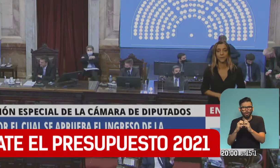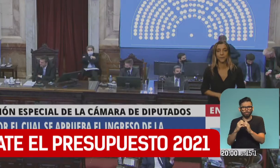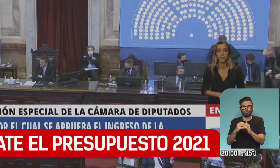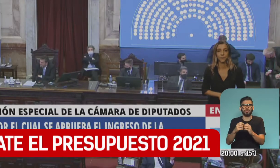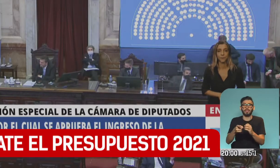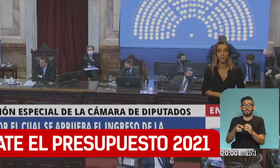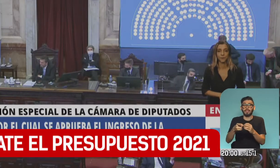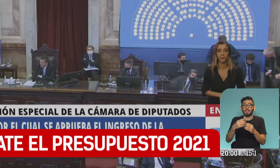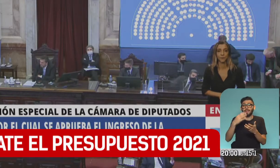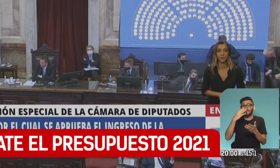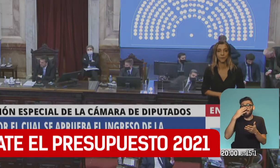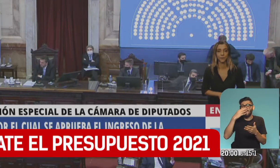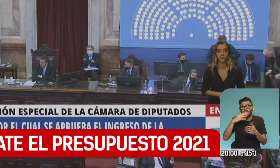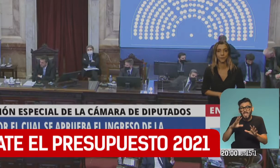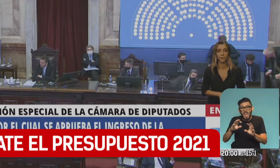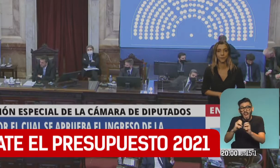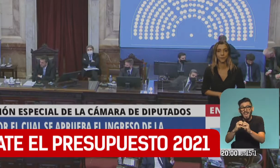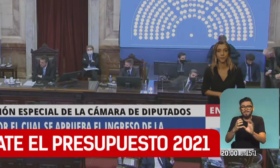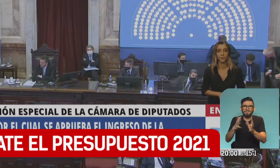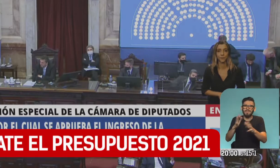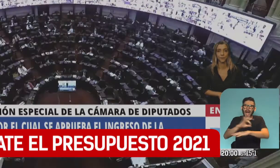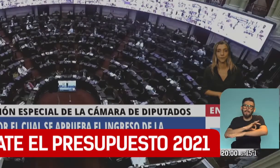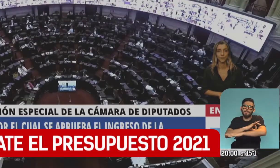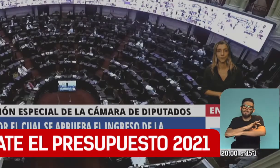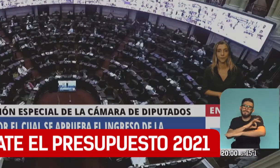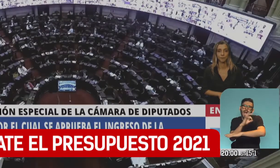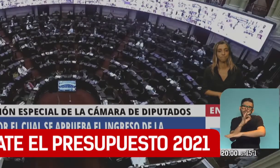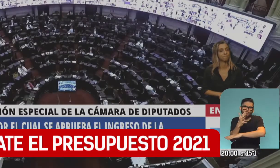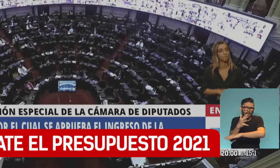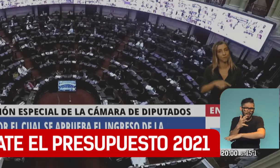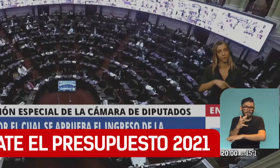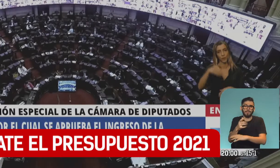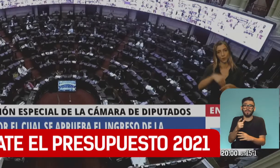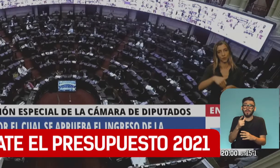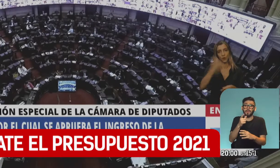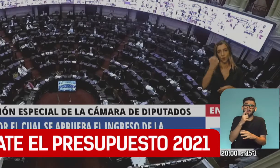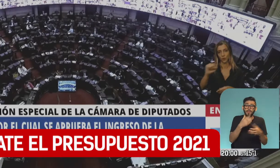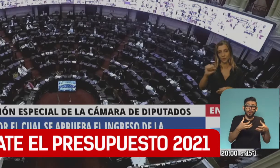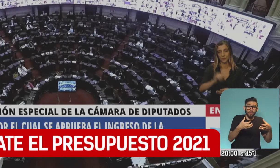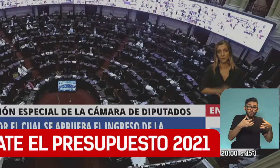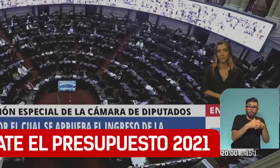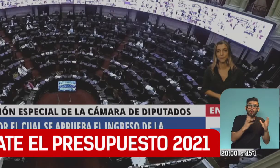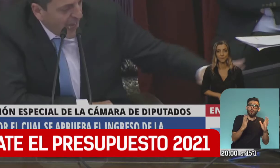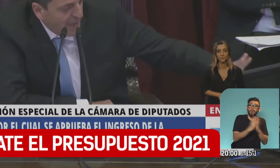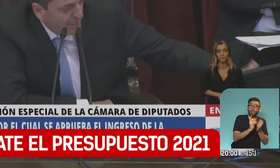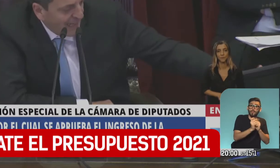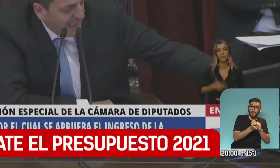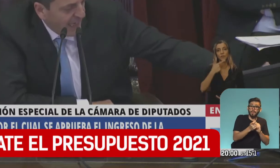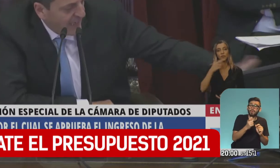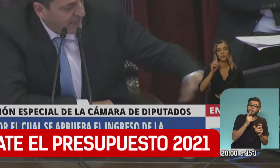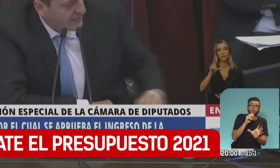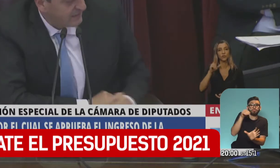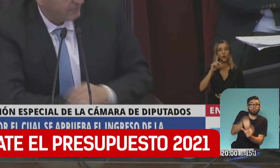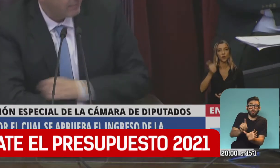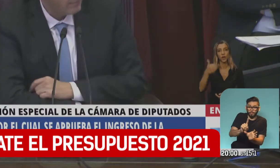se contempla que llegará recién sobre la madrugada con la abstención de Juntos por el Cambio con las cámaras de Televisión Pública